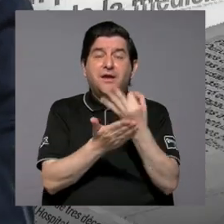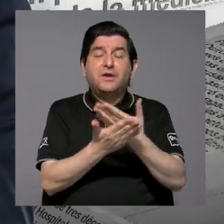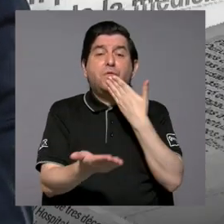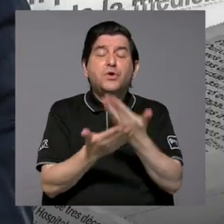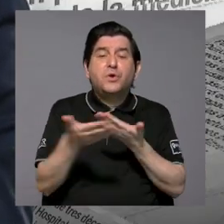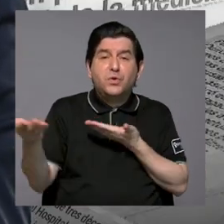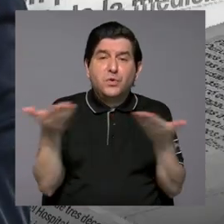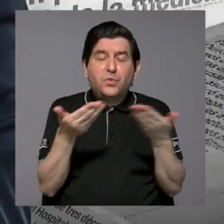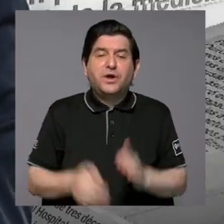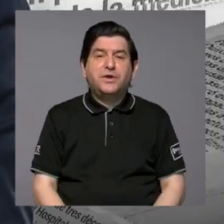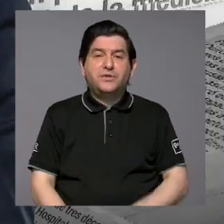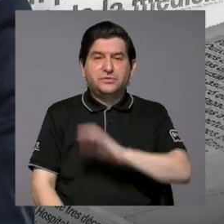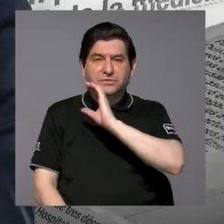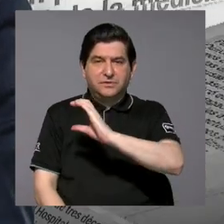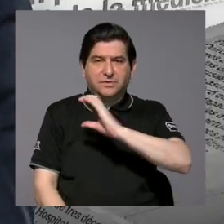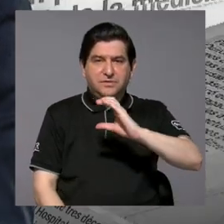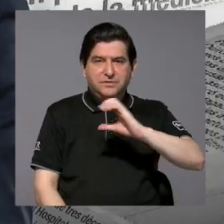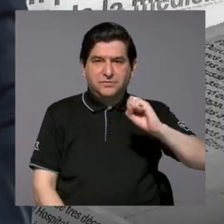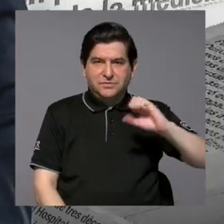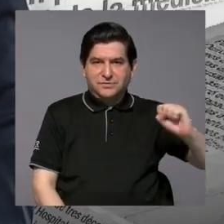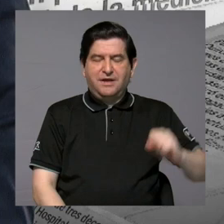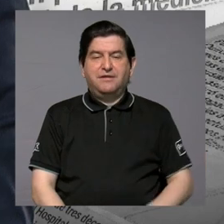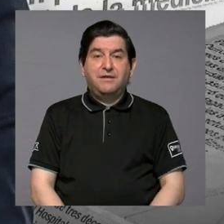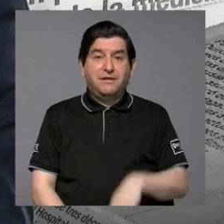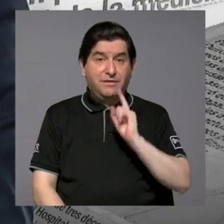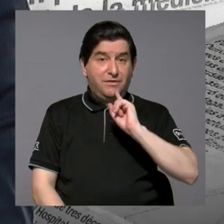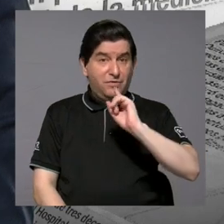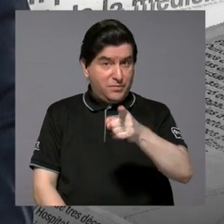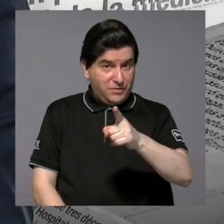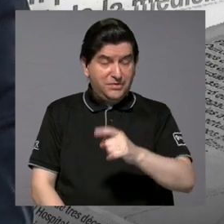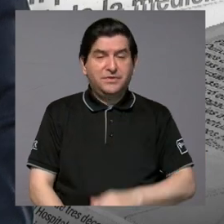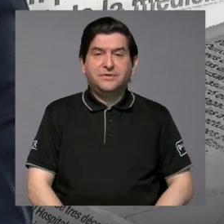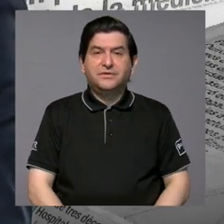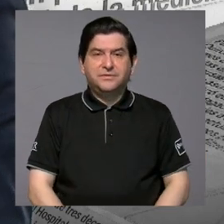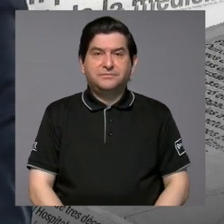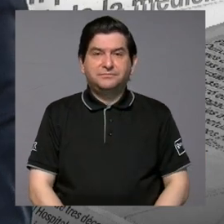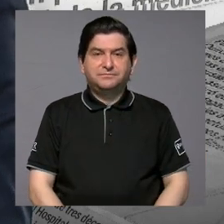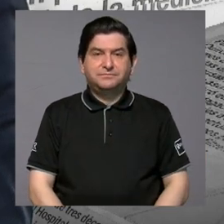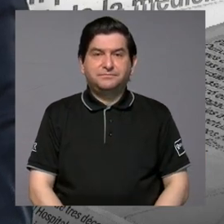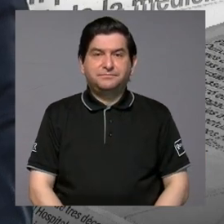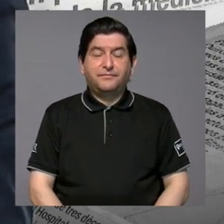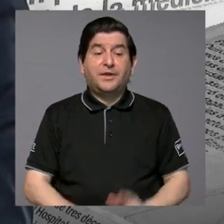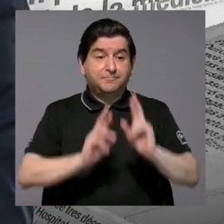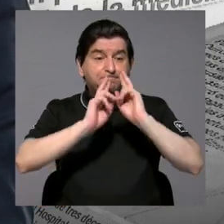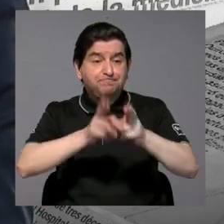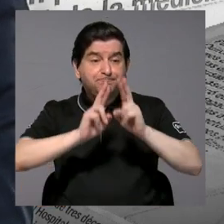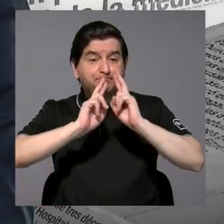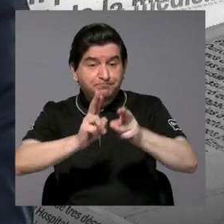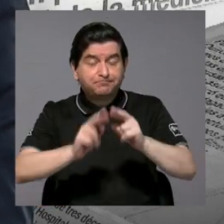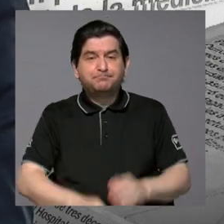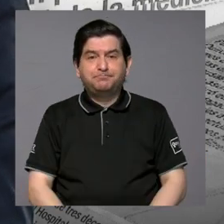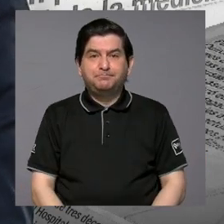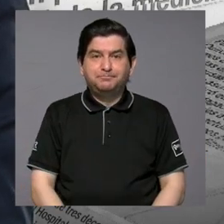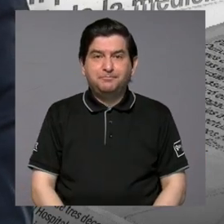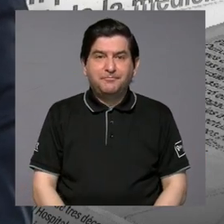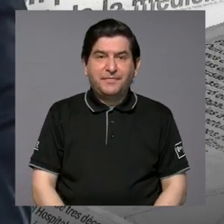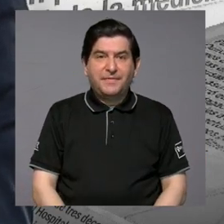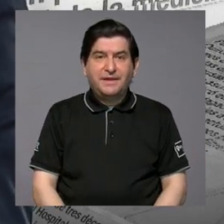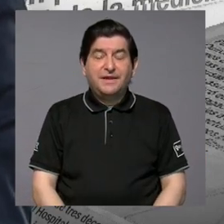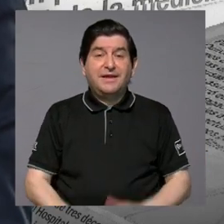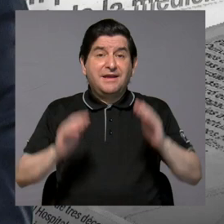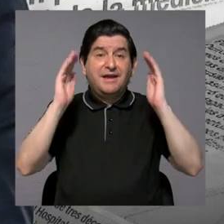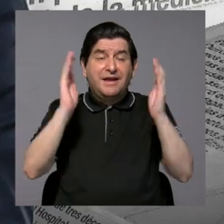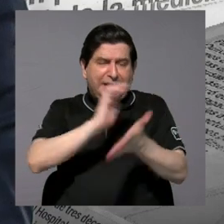buenos servicios de la Caja Costarricense del Seguro Social, que como usted muy bien dice, son el resultado de esas